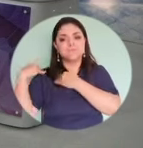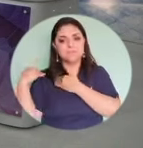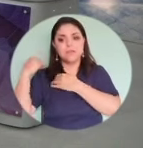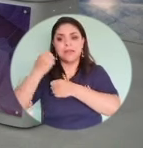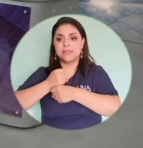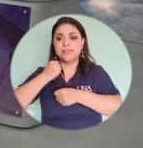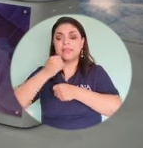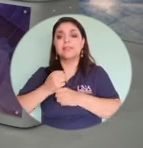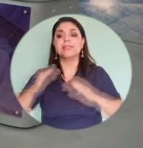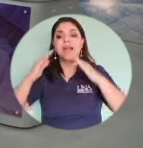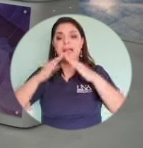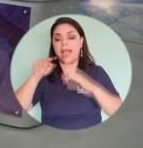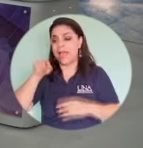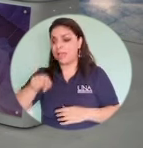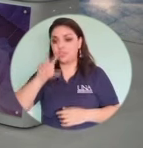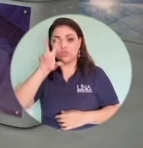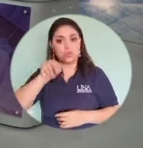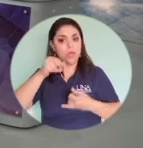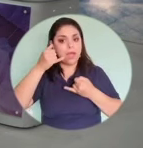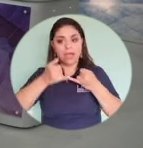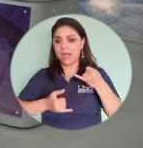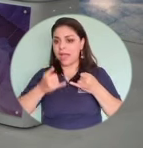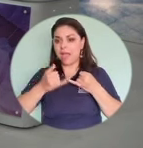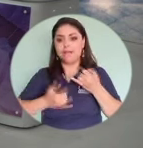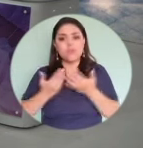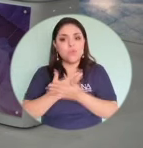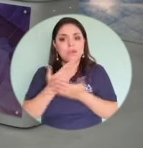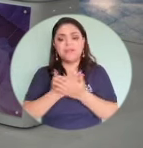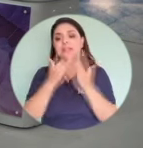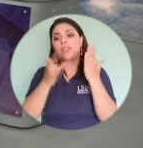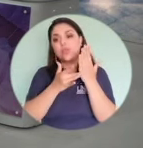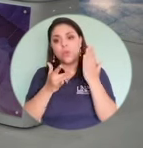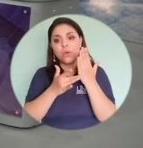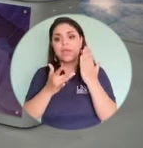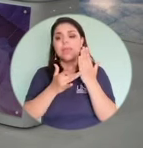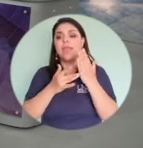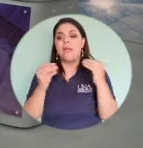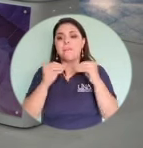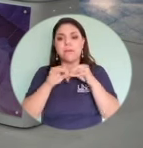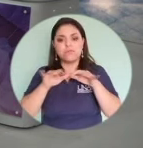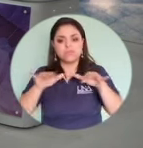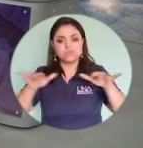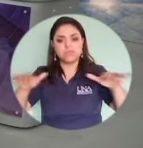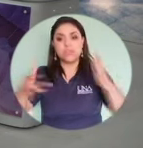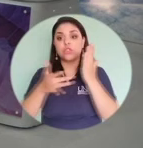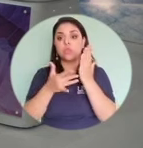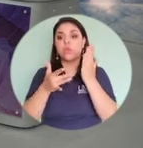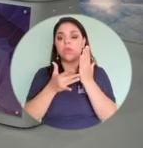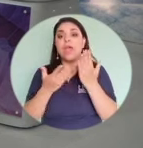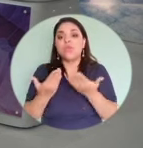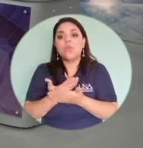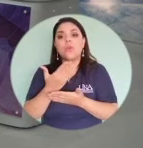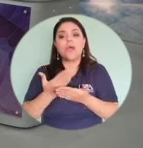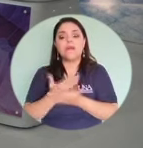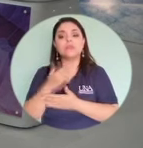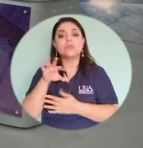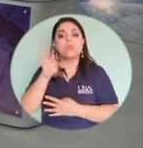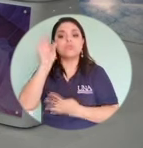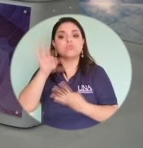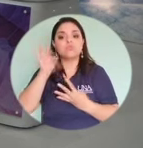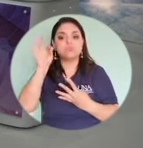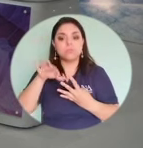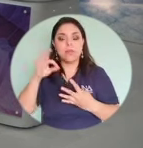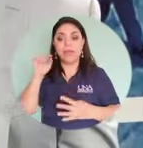con cada nueva tecnología, con cada disrupción tecnológica que se genera, se generan nuevas vulnerabilidades y ahí es donde las